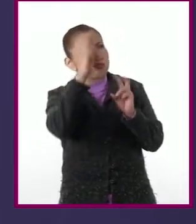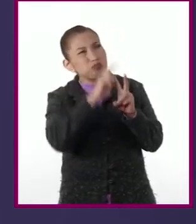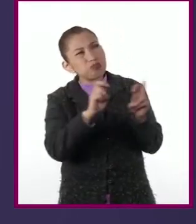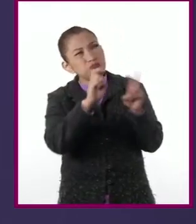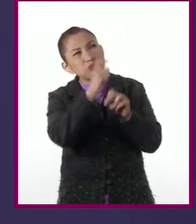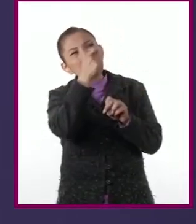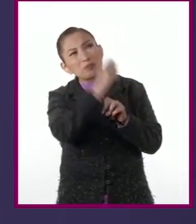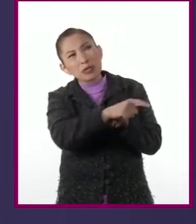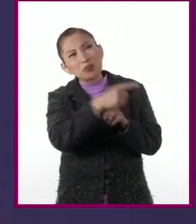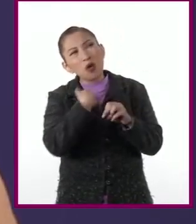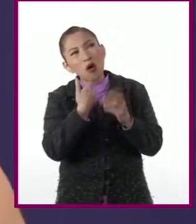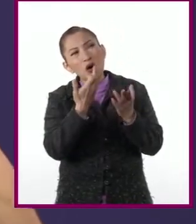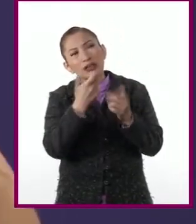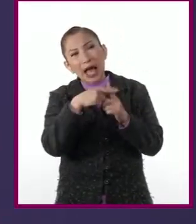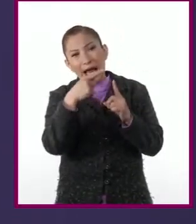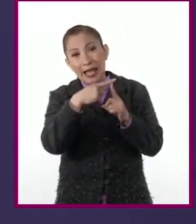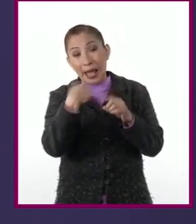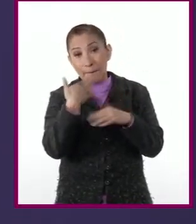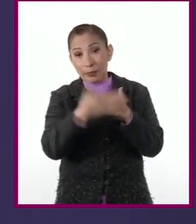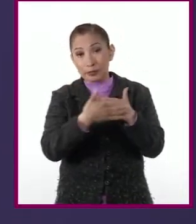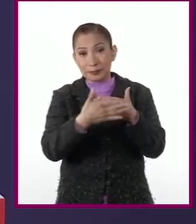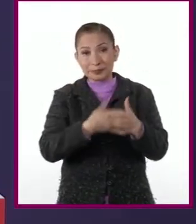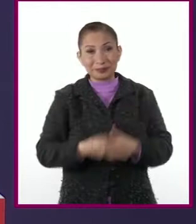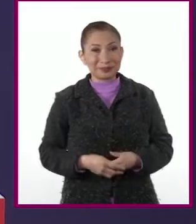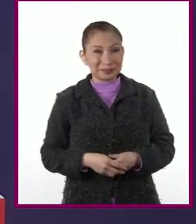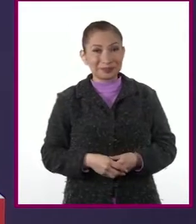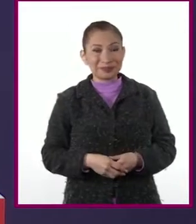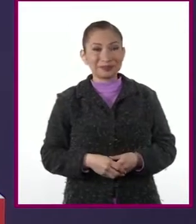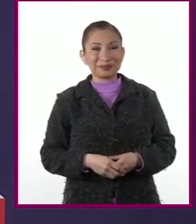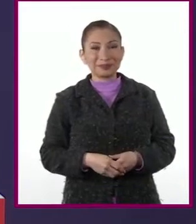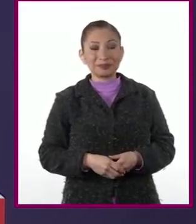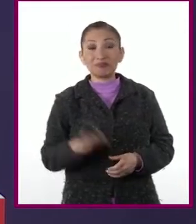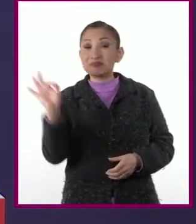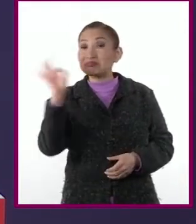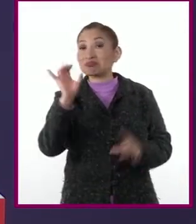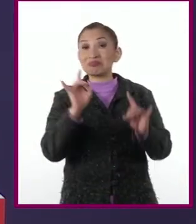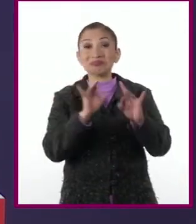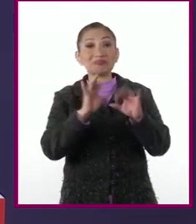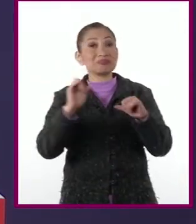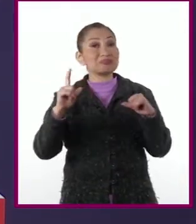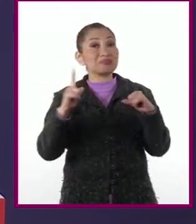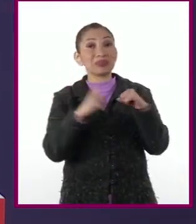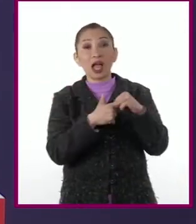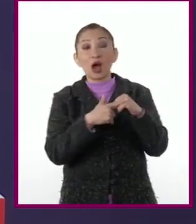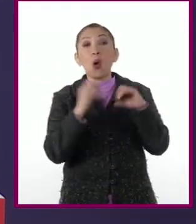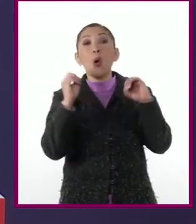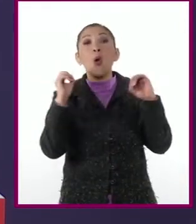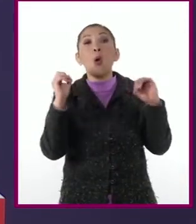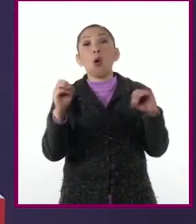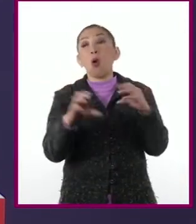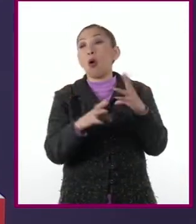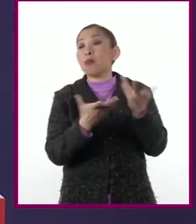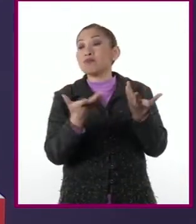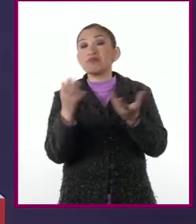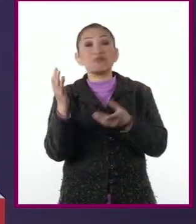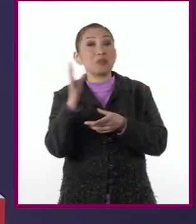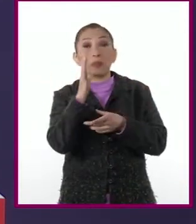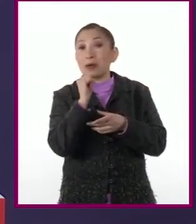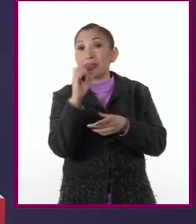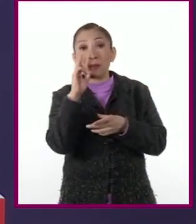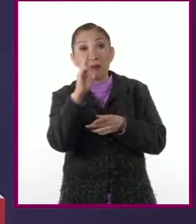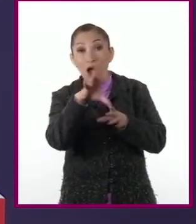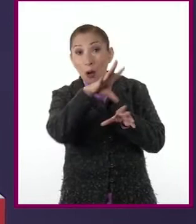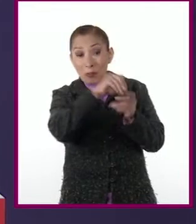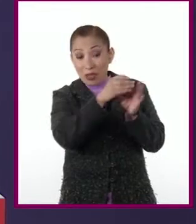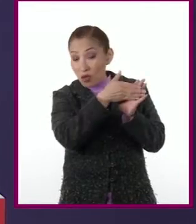en torno a los retos que se propondrán. Si por algún problema técnico o circunstancia ajena no pueden ver